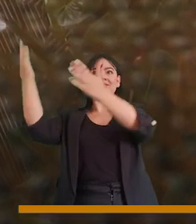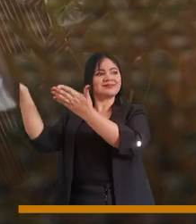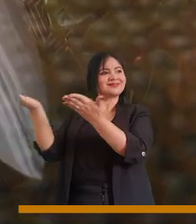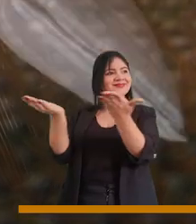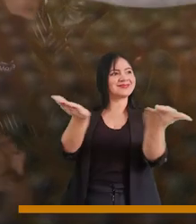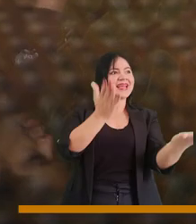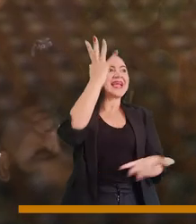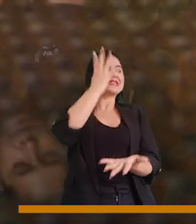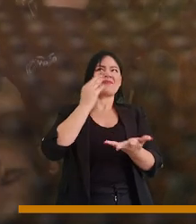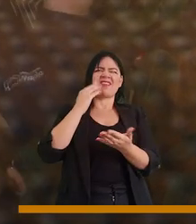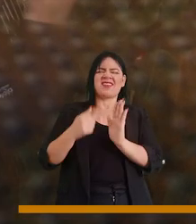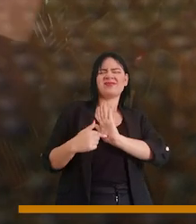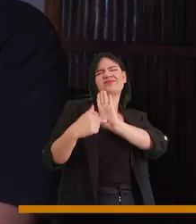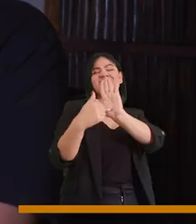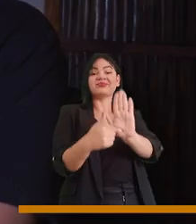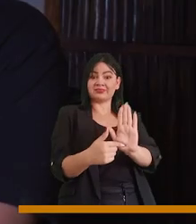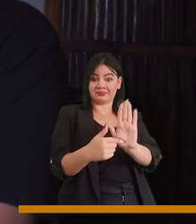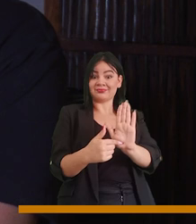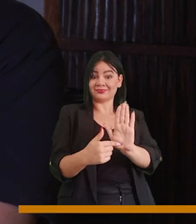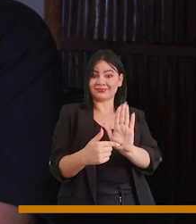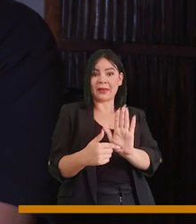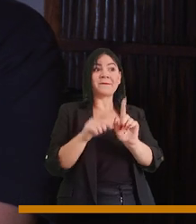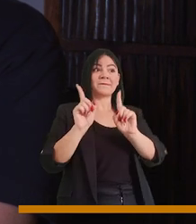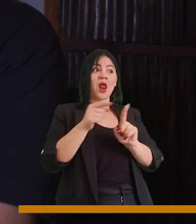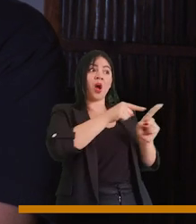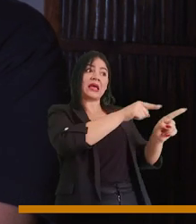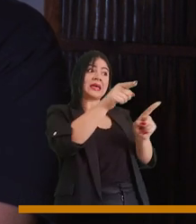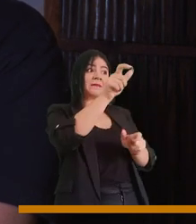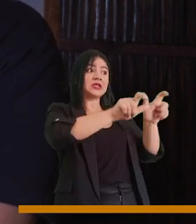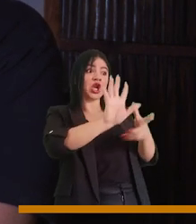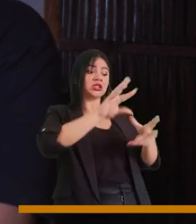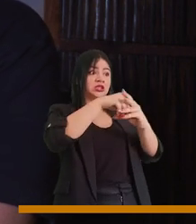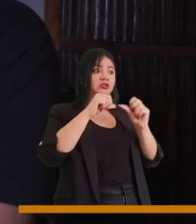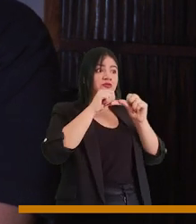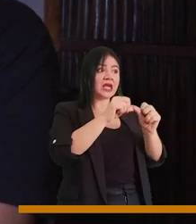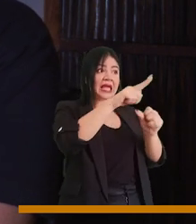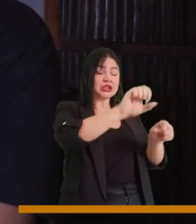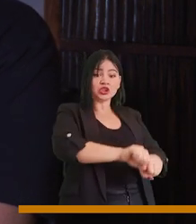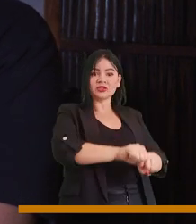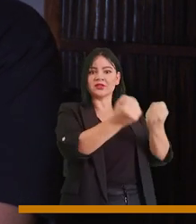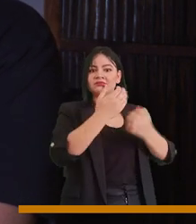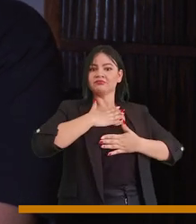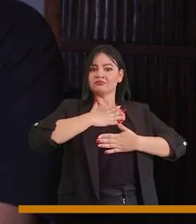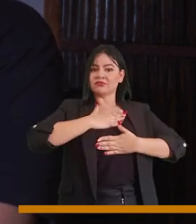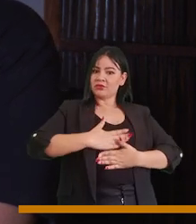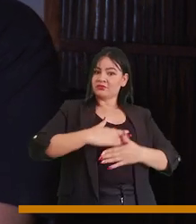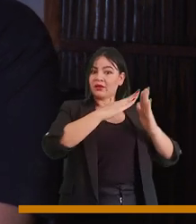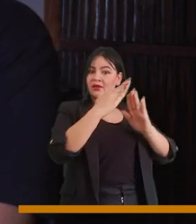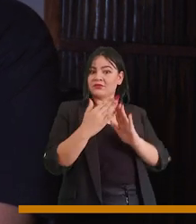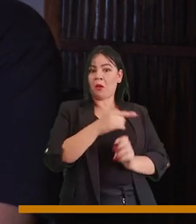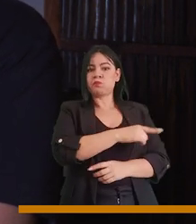a quien nos visita, al turista, sin afectar la tranquilidad y la